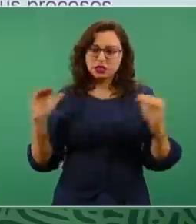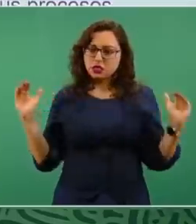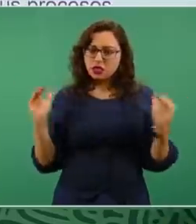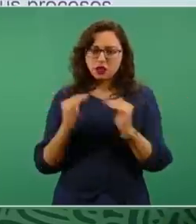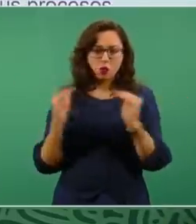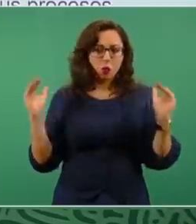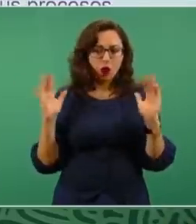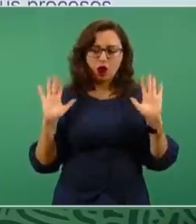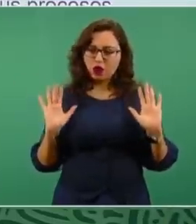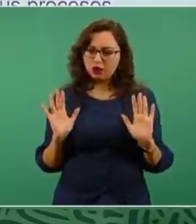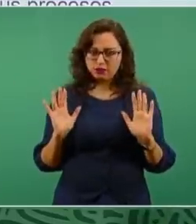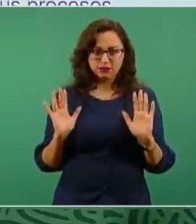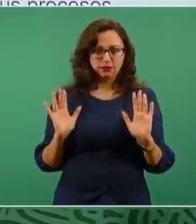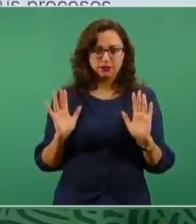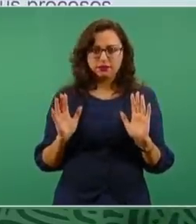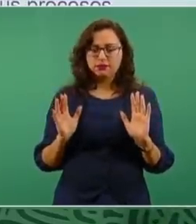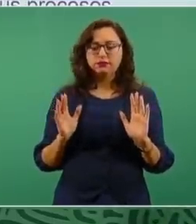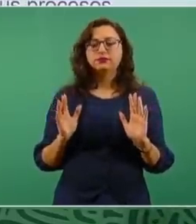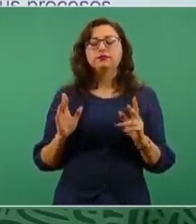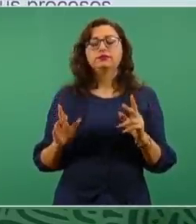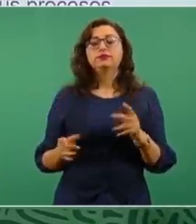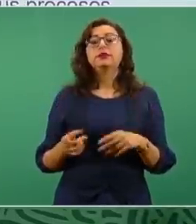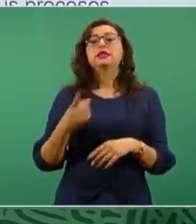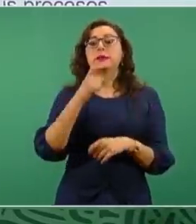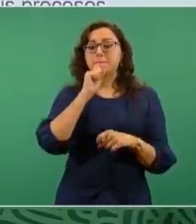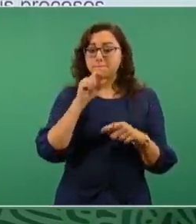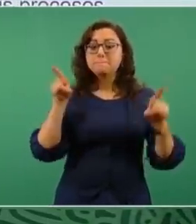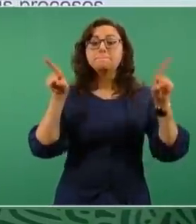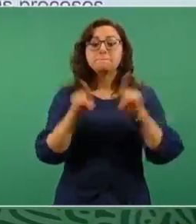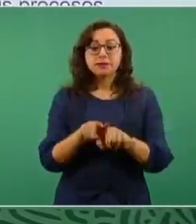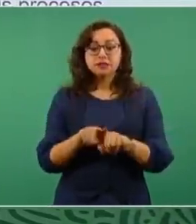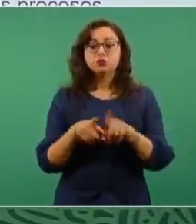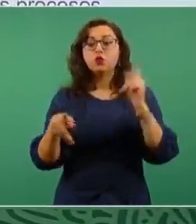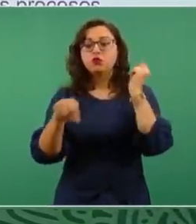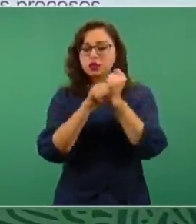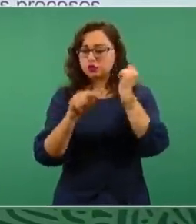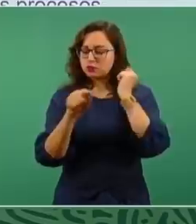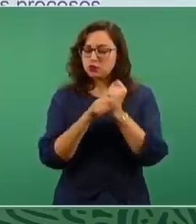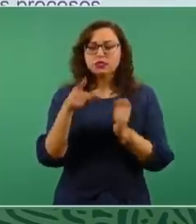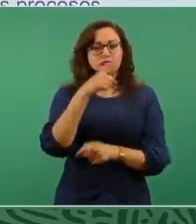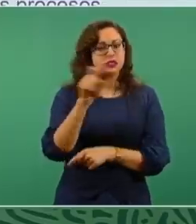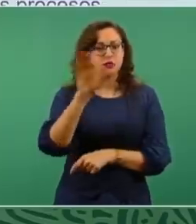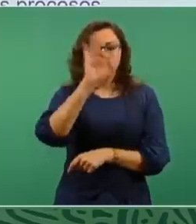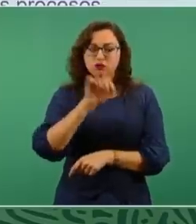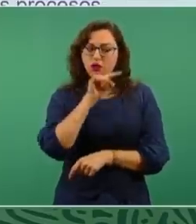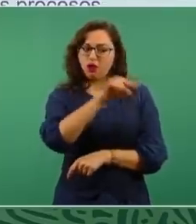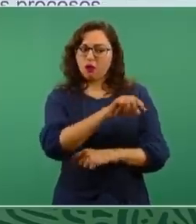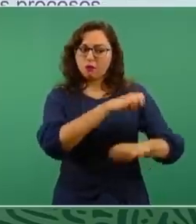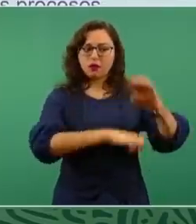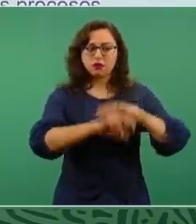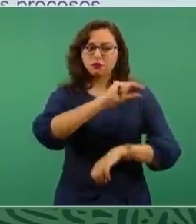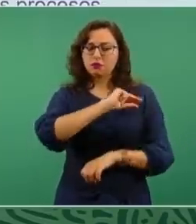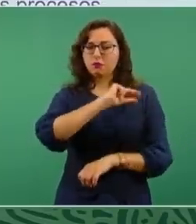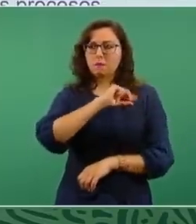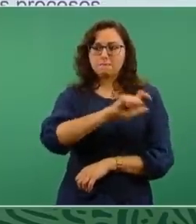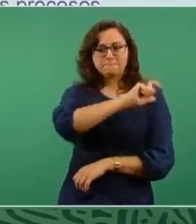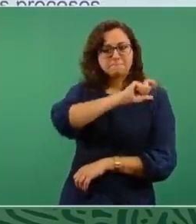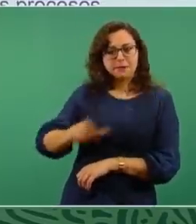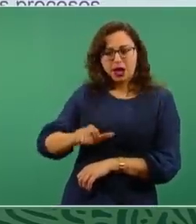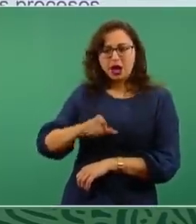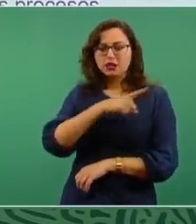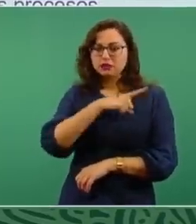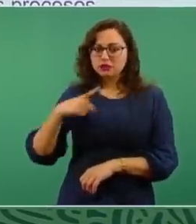es decir, del gas, y el 100 por ciento del costo del transporte del gas. Hoy se paga